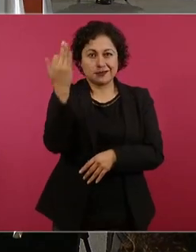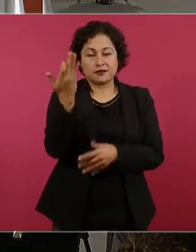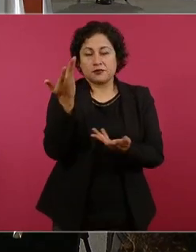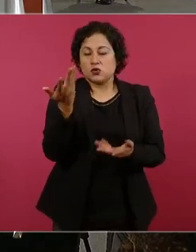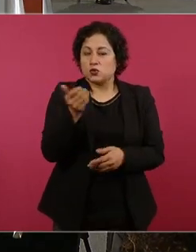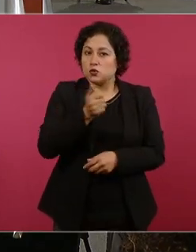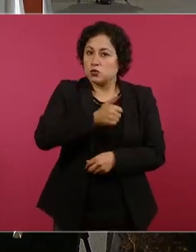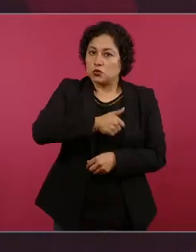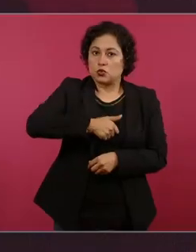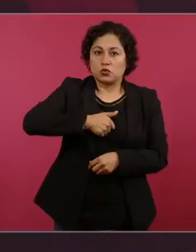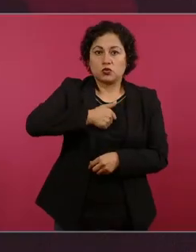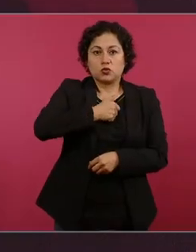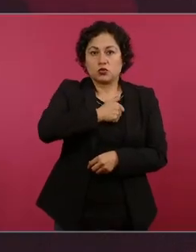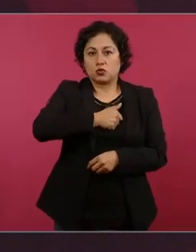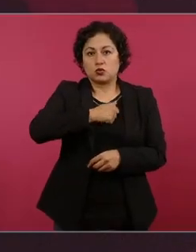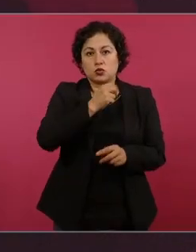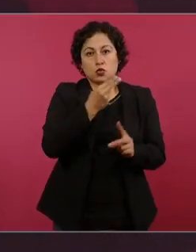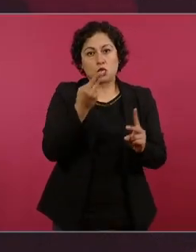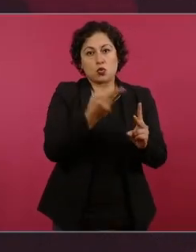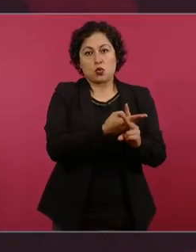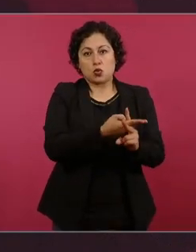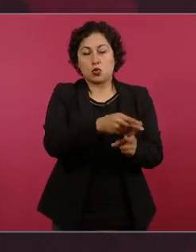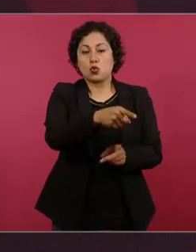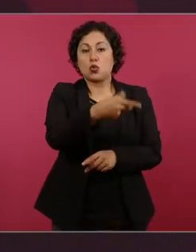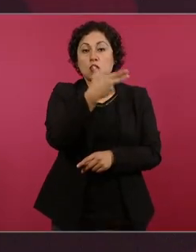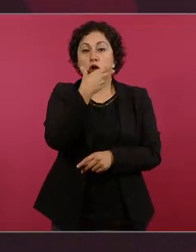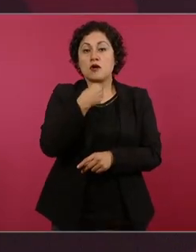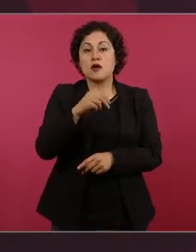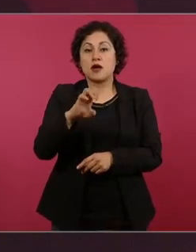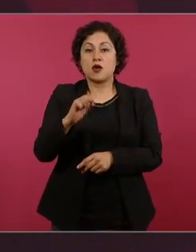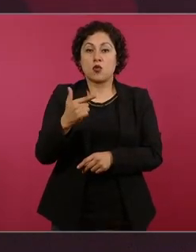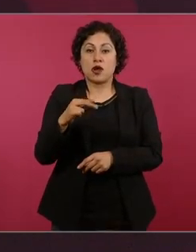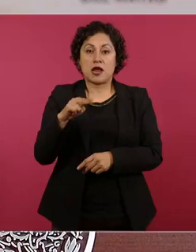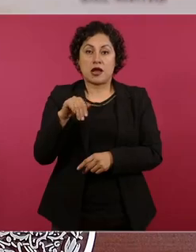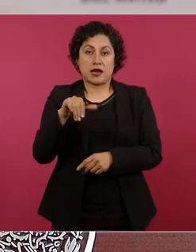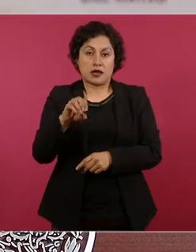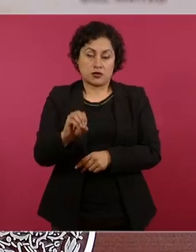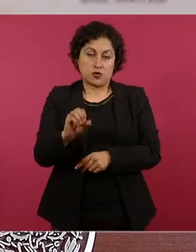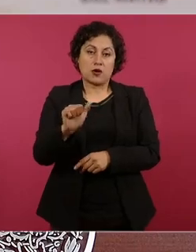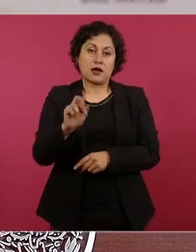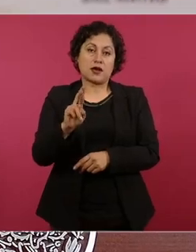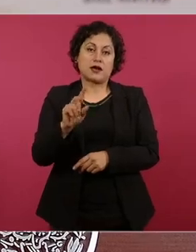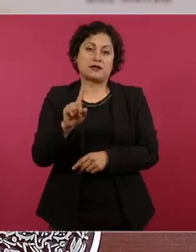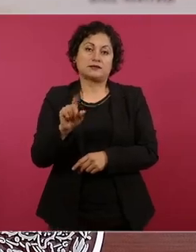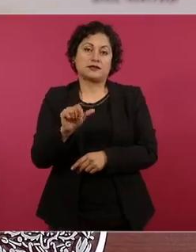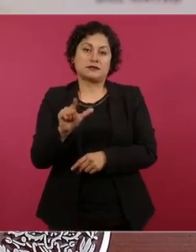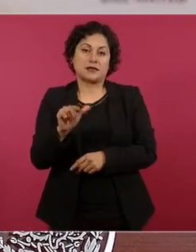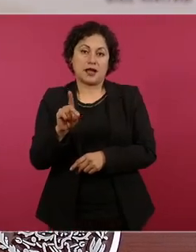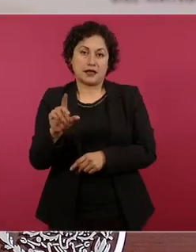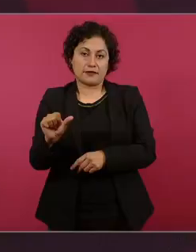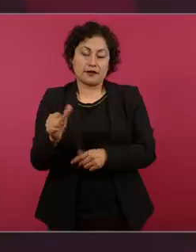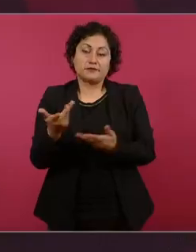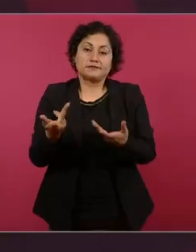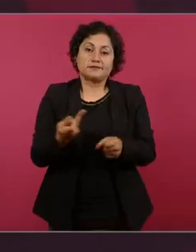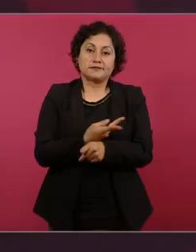el señor Eugenio Garza Asada y Echeverría